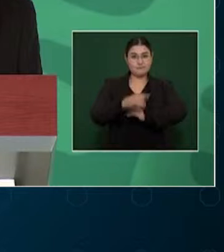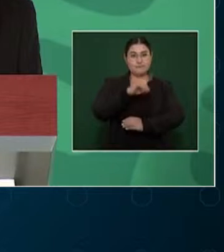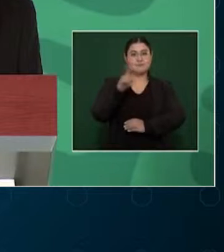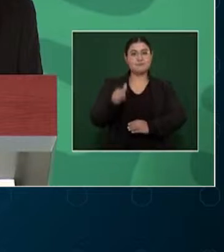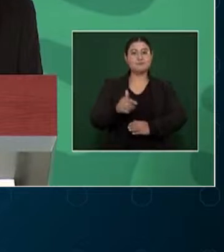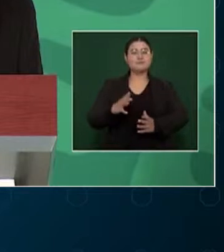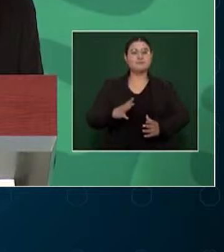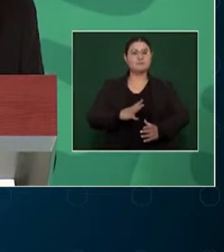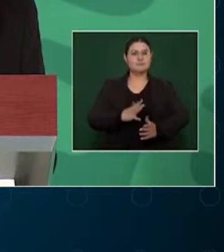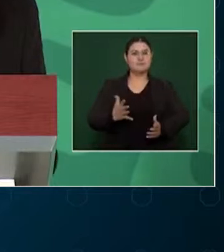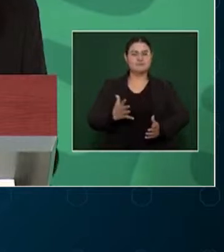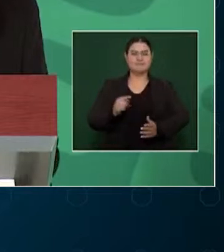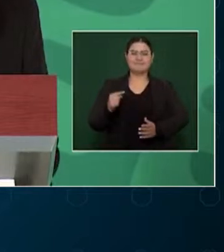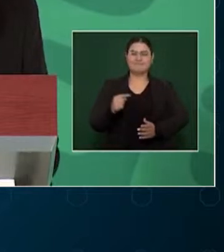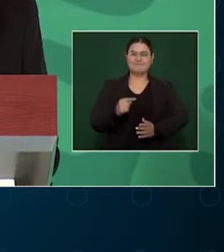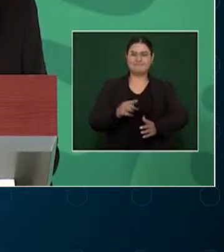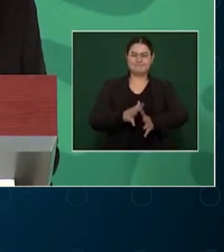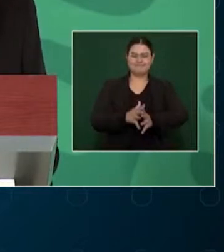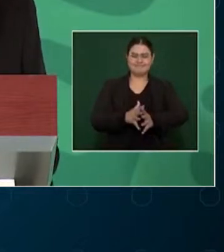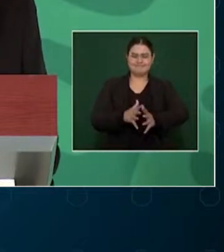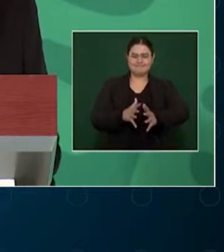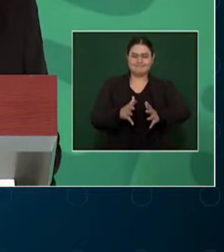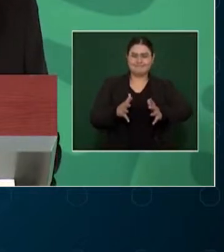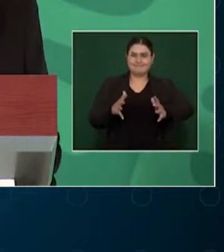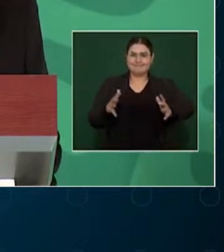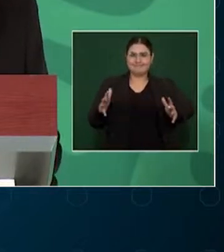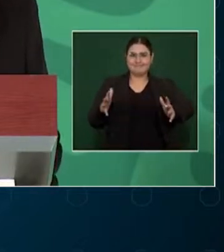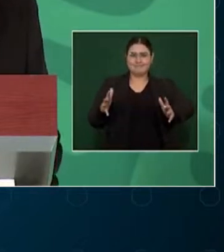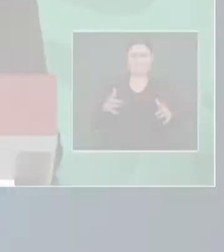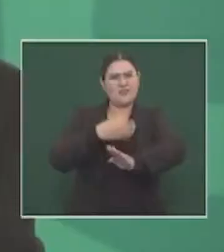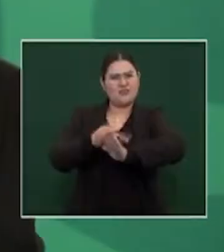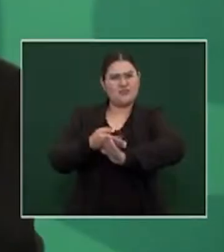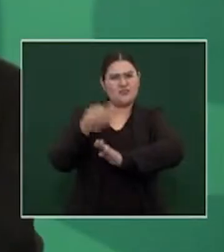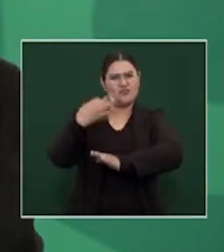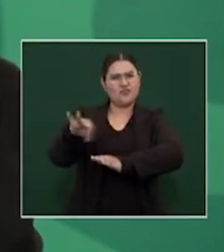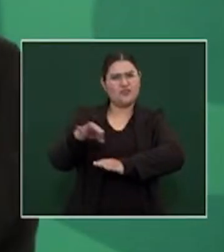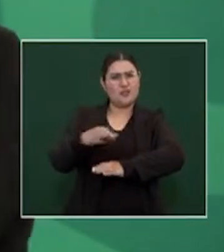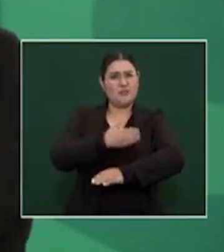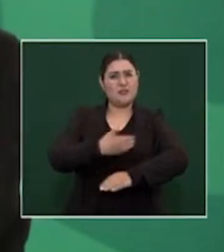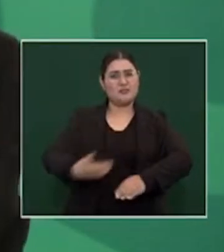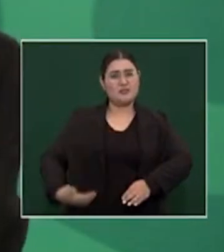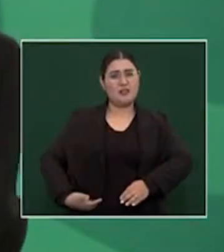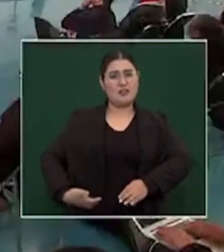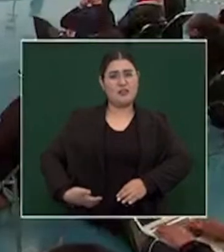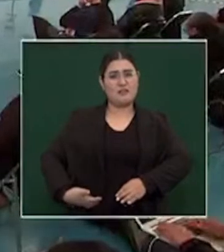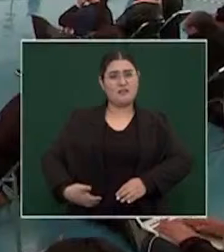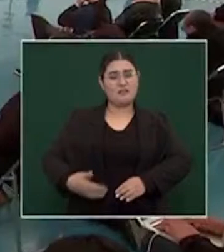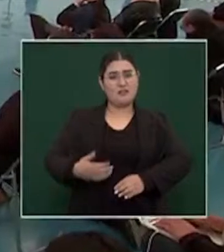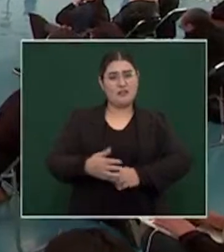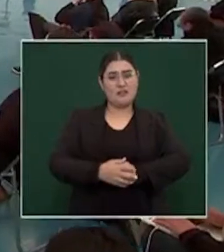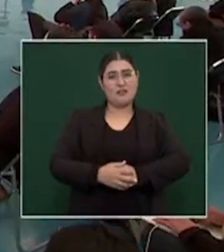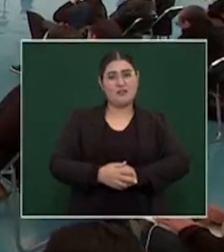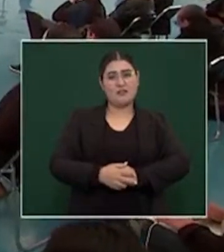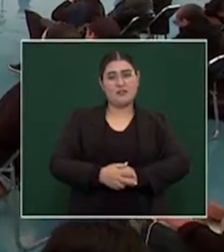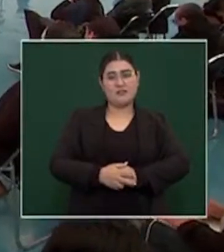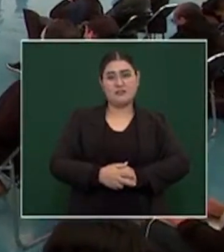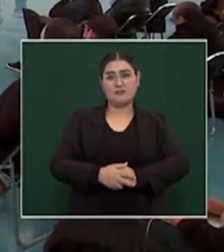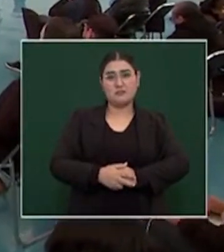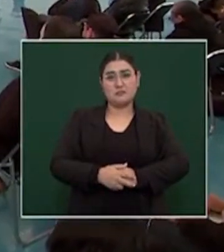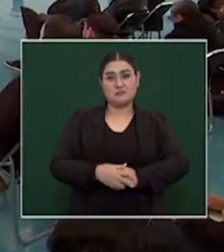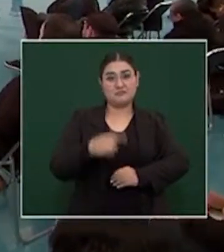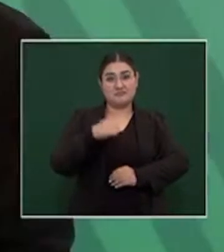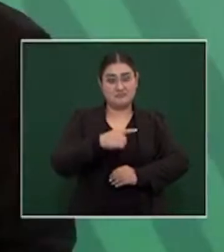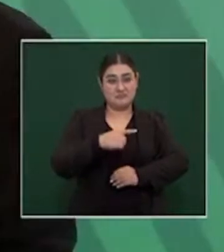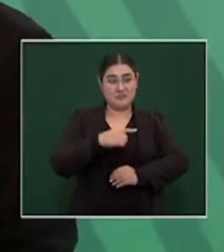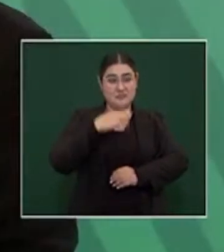represalias. Vamos a escuchar nuevamente al mandatario federal. Y lo hizo sin